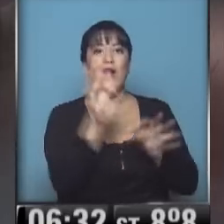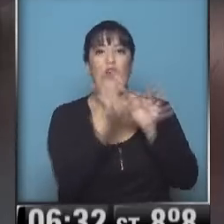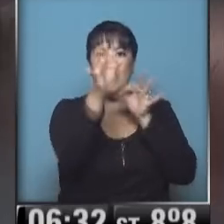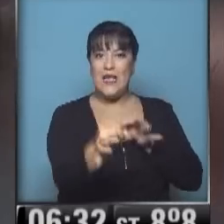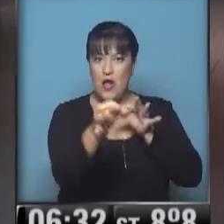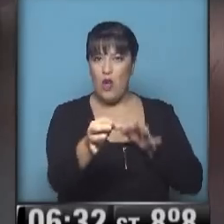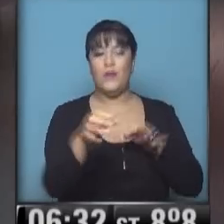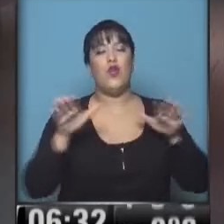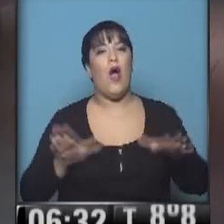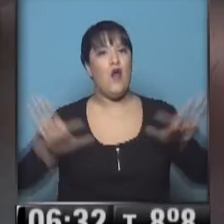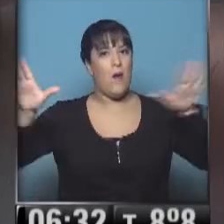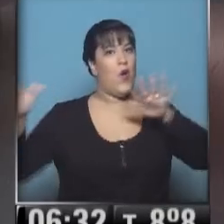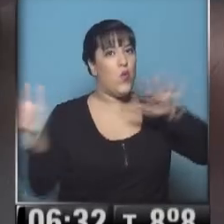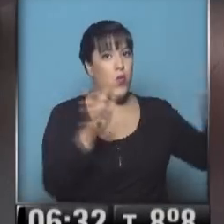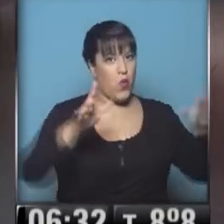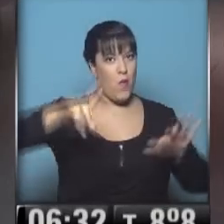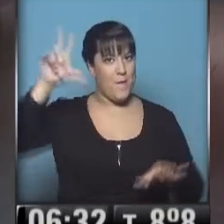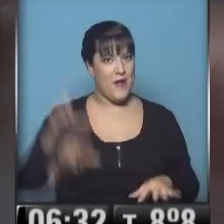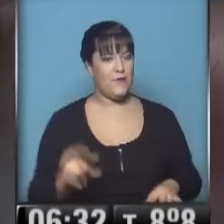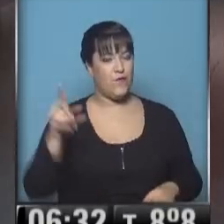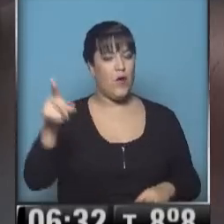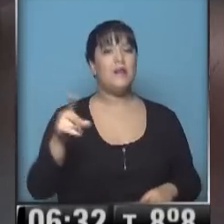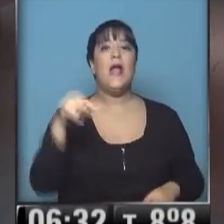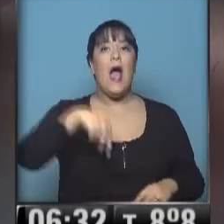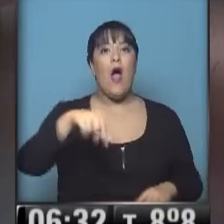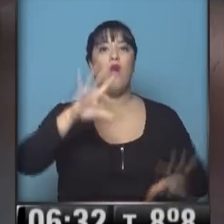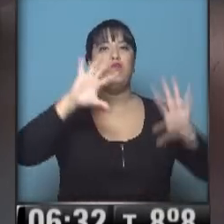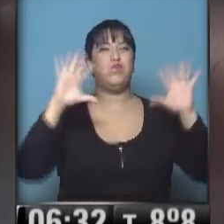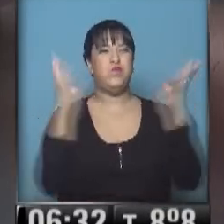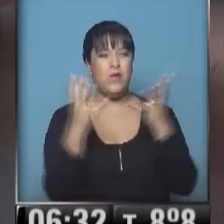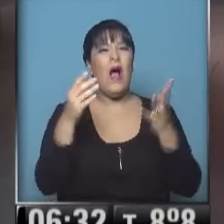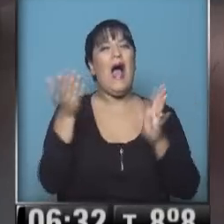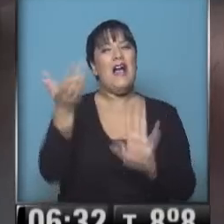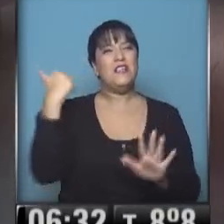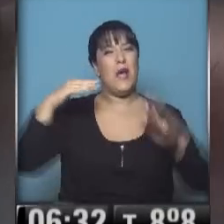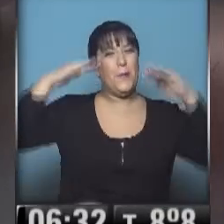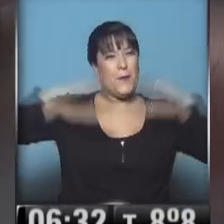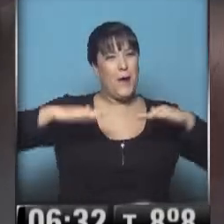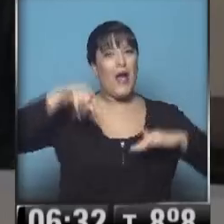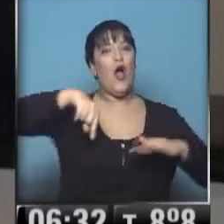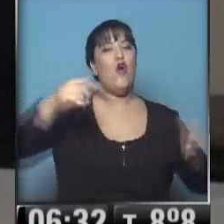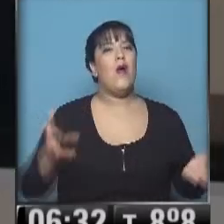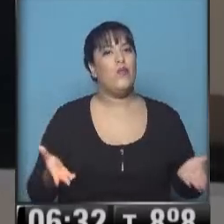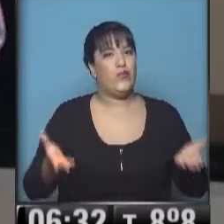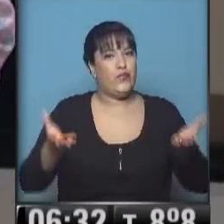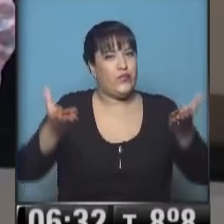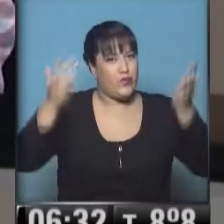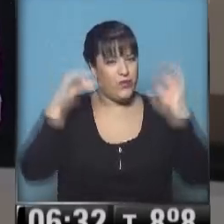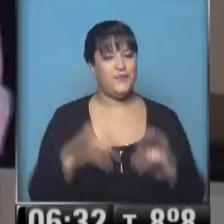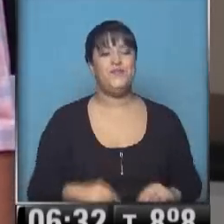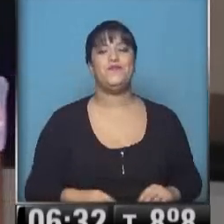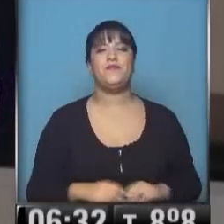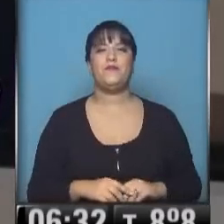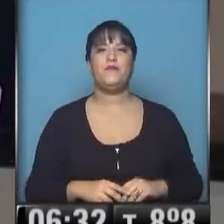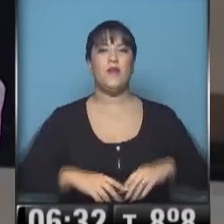zona del Aeroparque Metropolitano. La presión empezó a subir. Ayer estuvo bien, bien bajita antes de que llegaran las tormentas. Y durante las